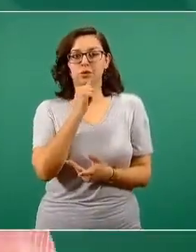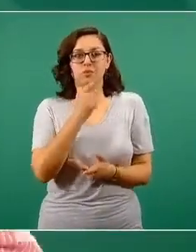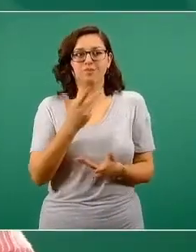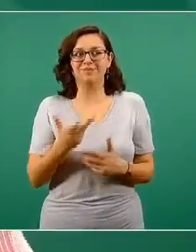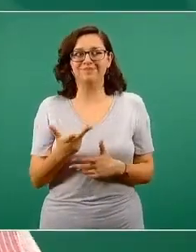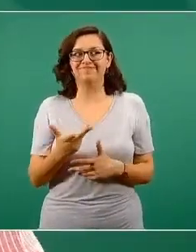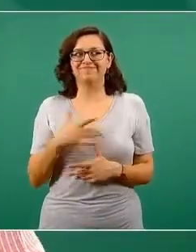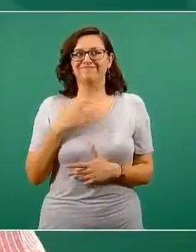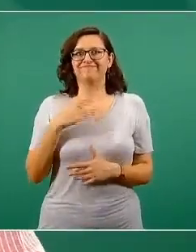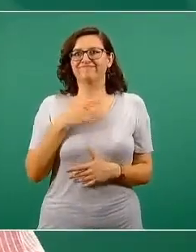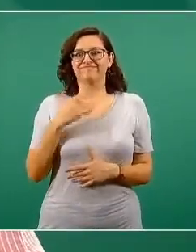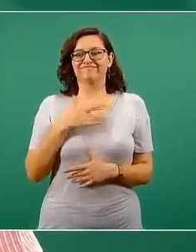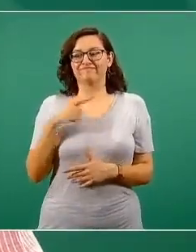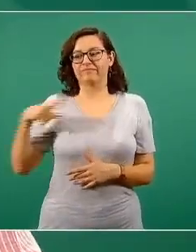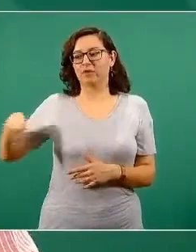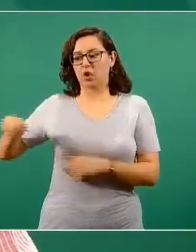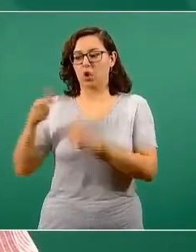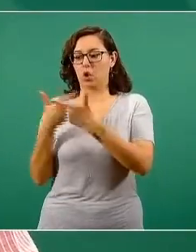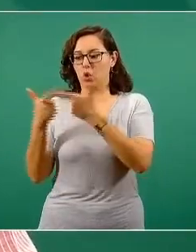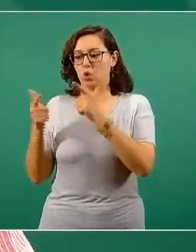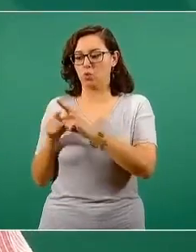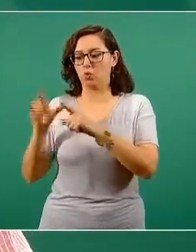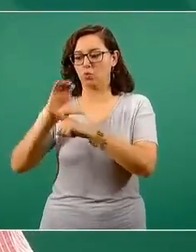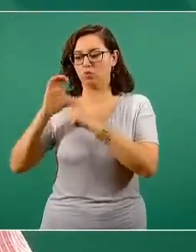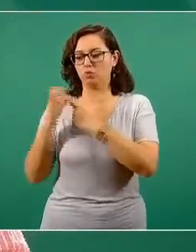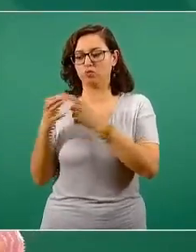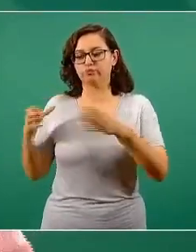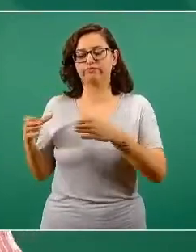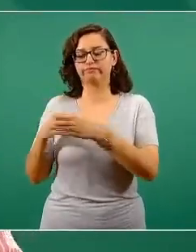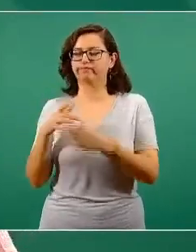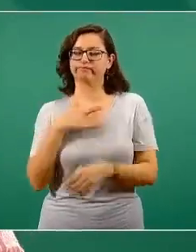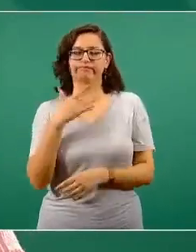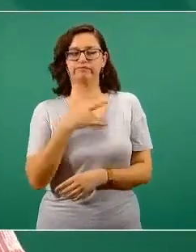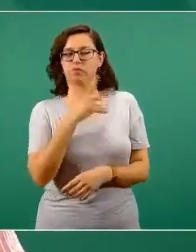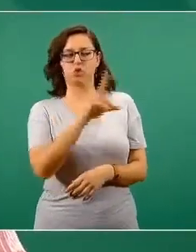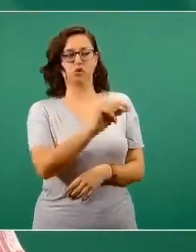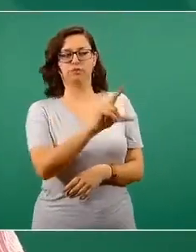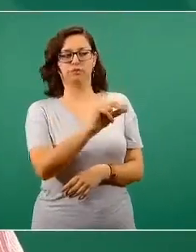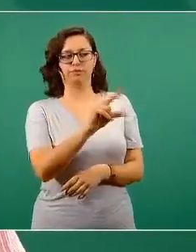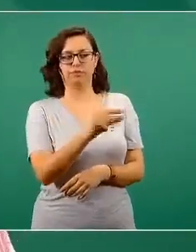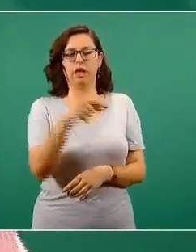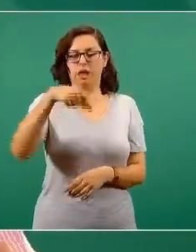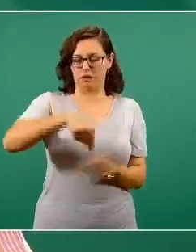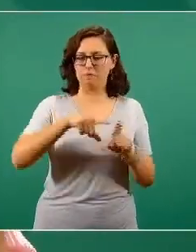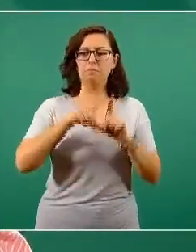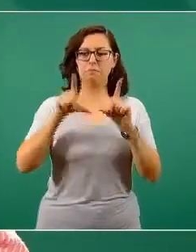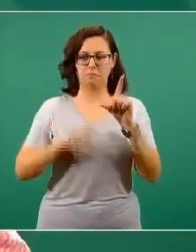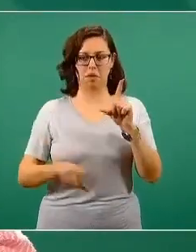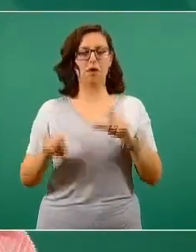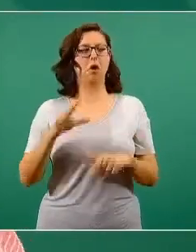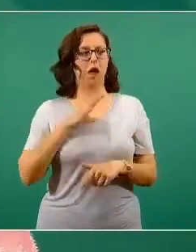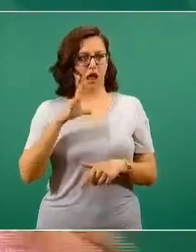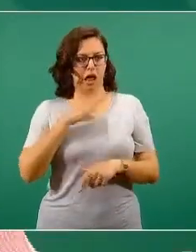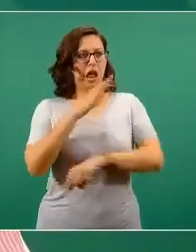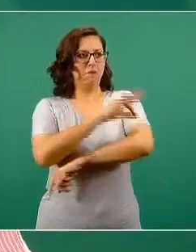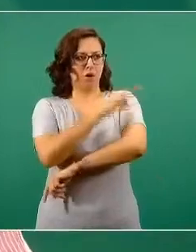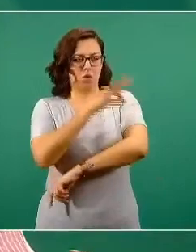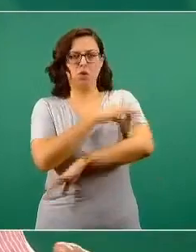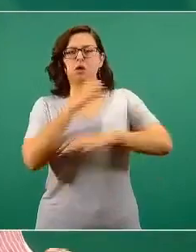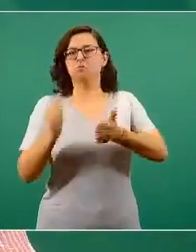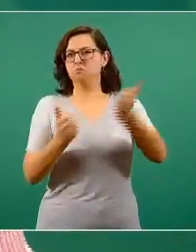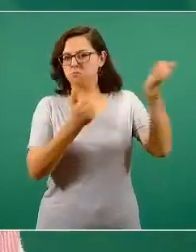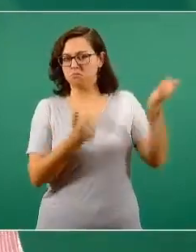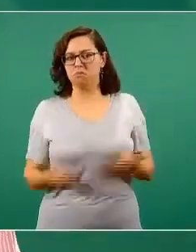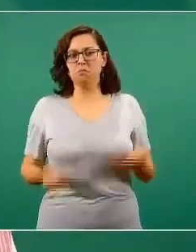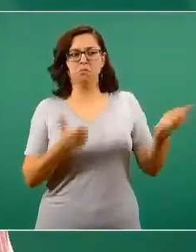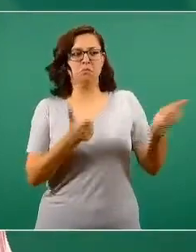entonces recomendó el grupo mejor no emprender esa idea dado que en el caso mexicano afortunadamente no hemos tenido una suspensión del